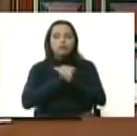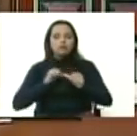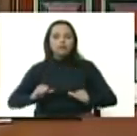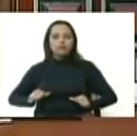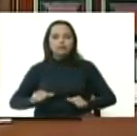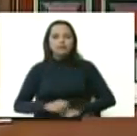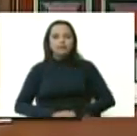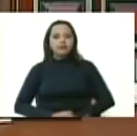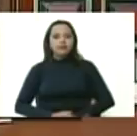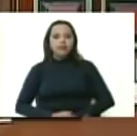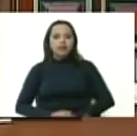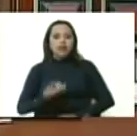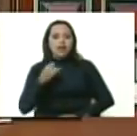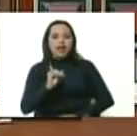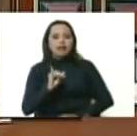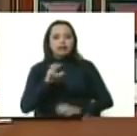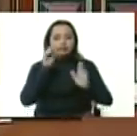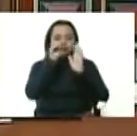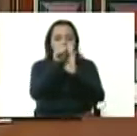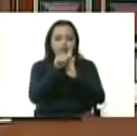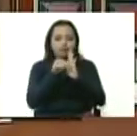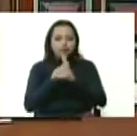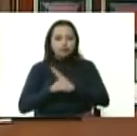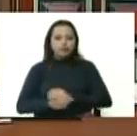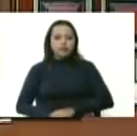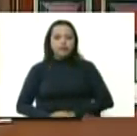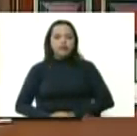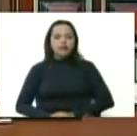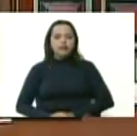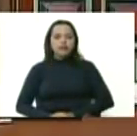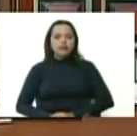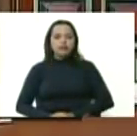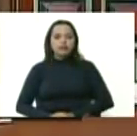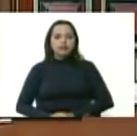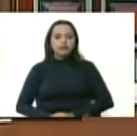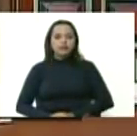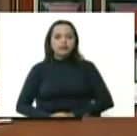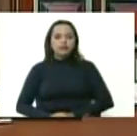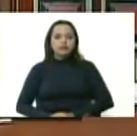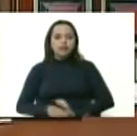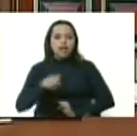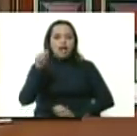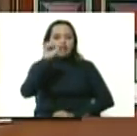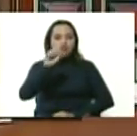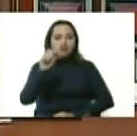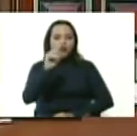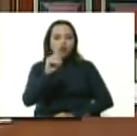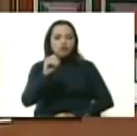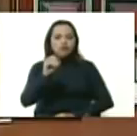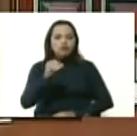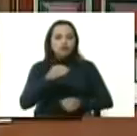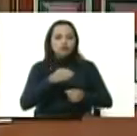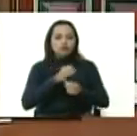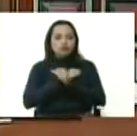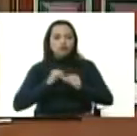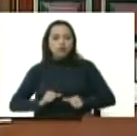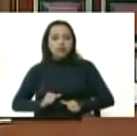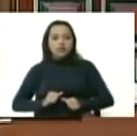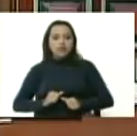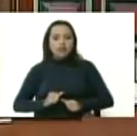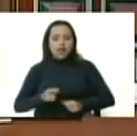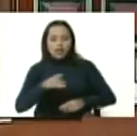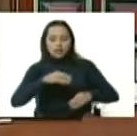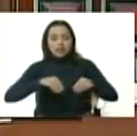se encuentra en la almacenadora asoportuguesa de harina de maíz precocida Doña